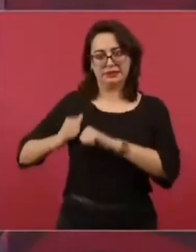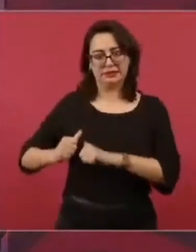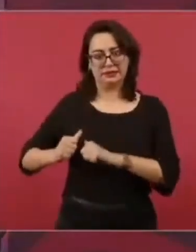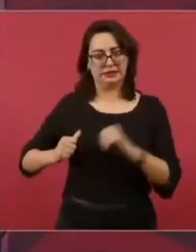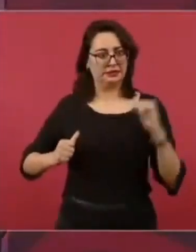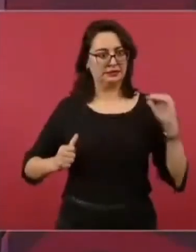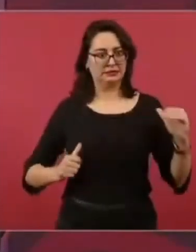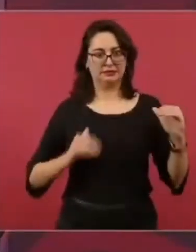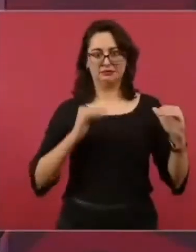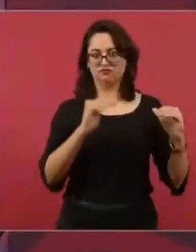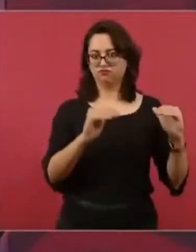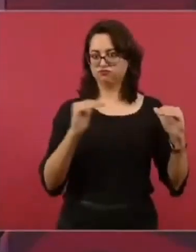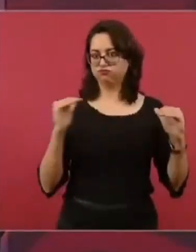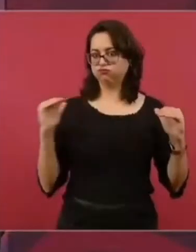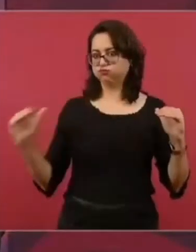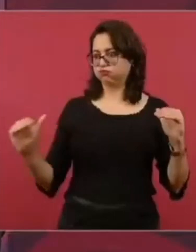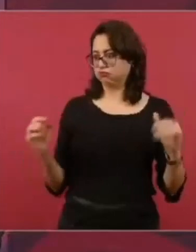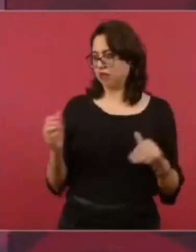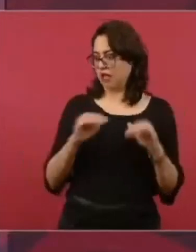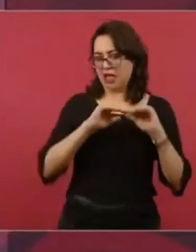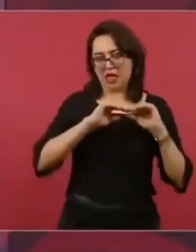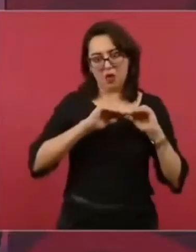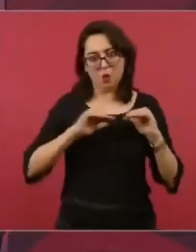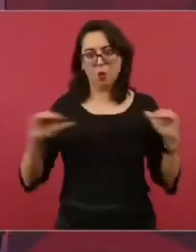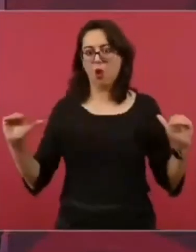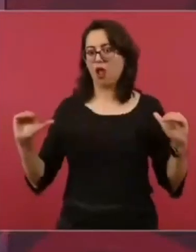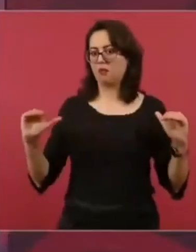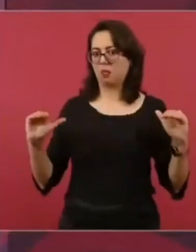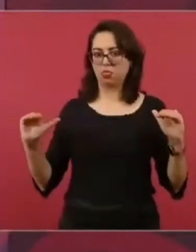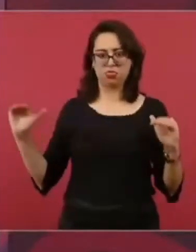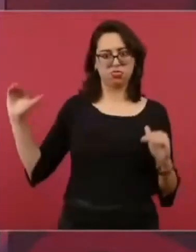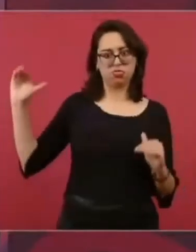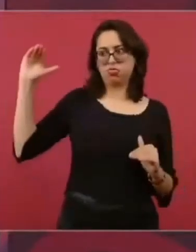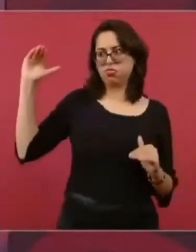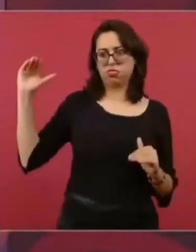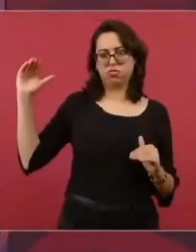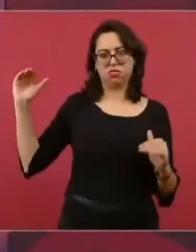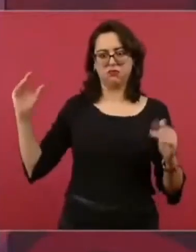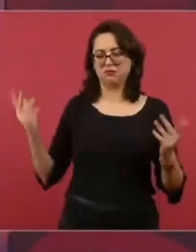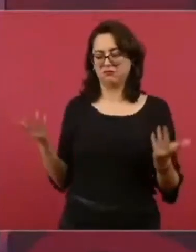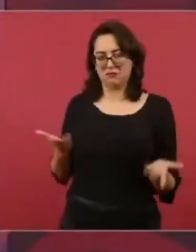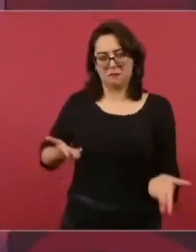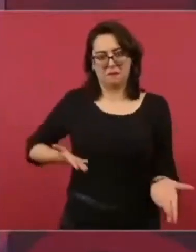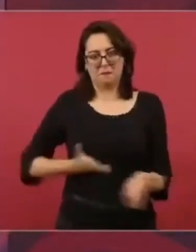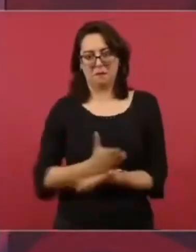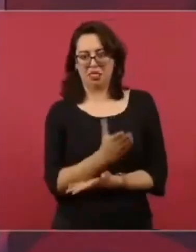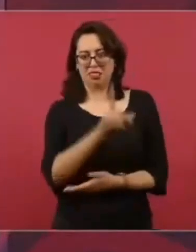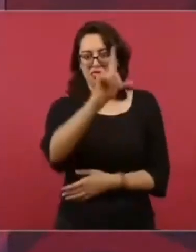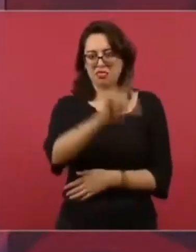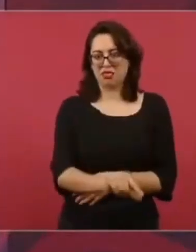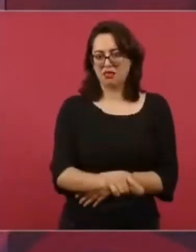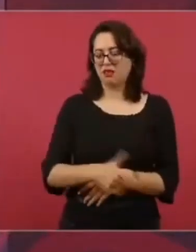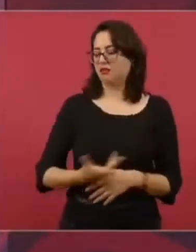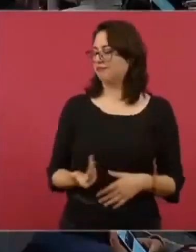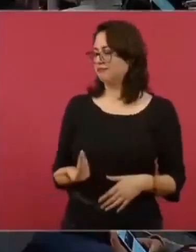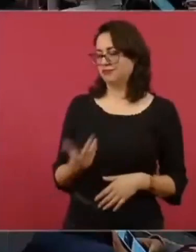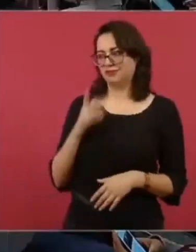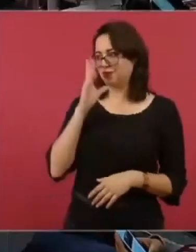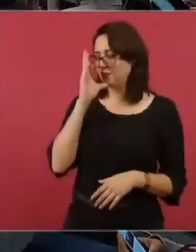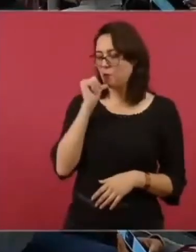de oposición? O el bloque este. Esto afecta mucho a los ciudadanos.